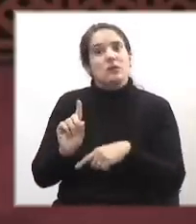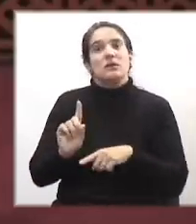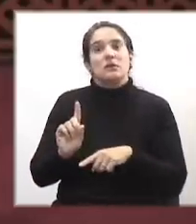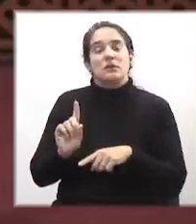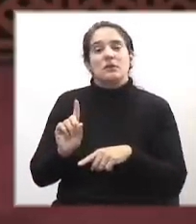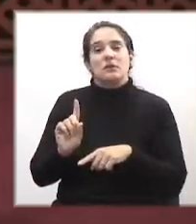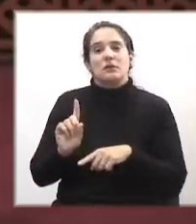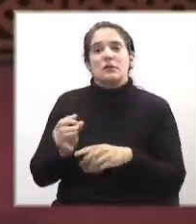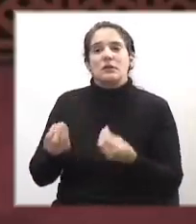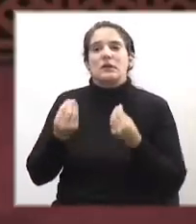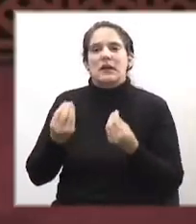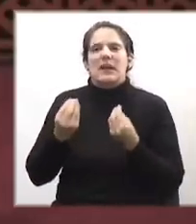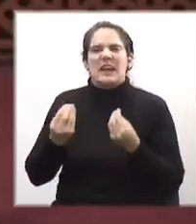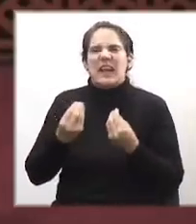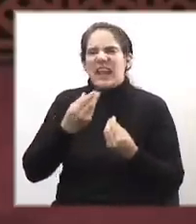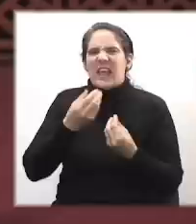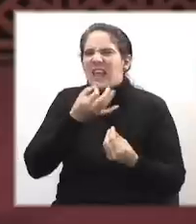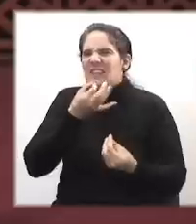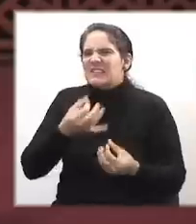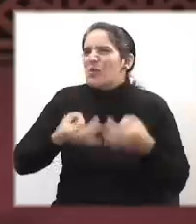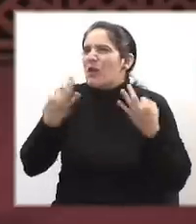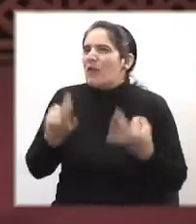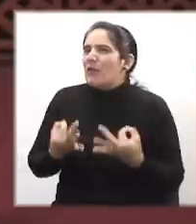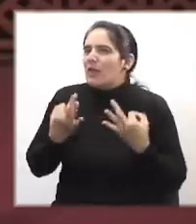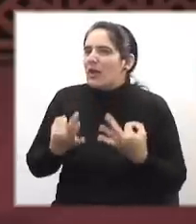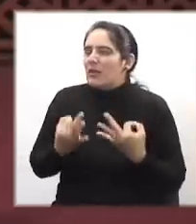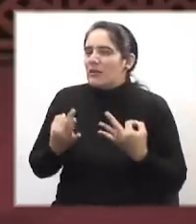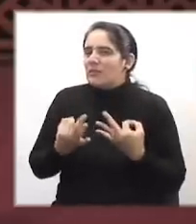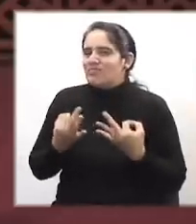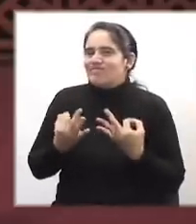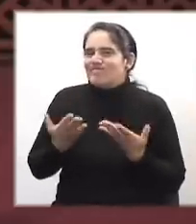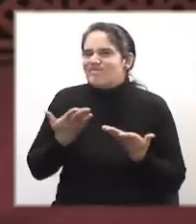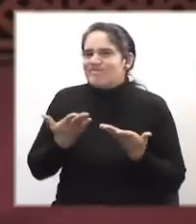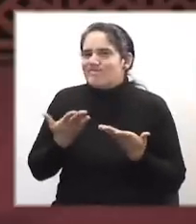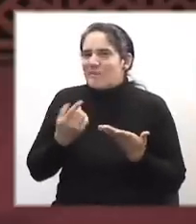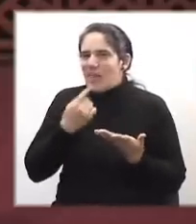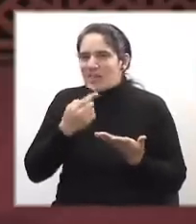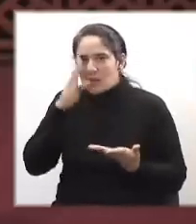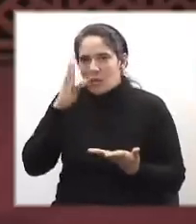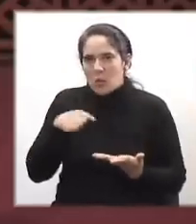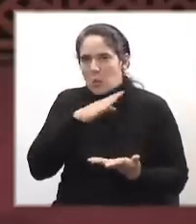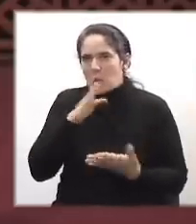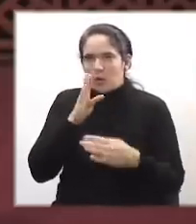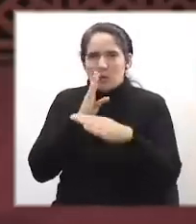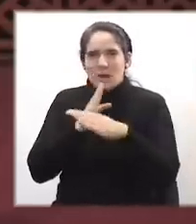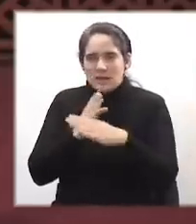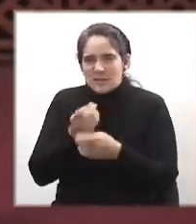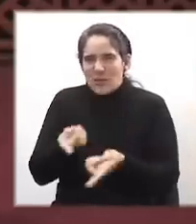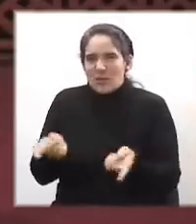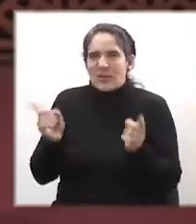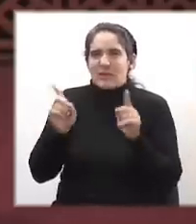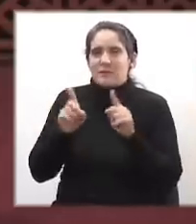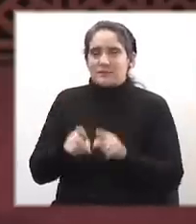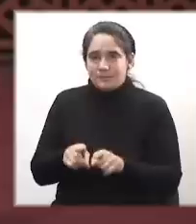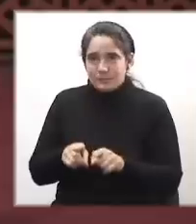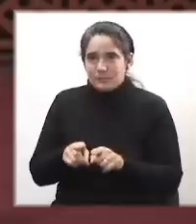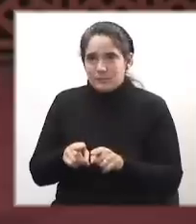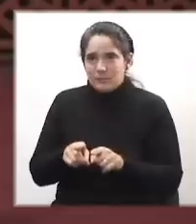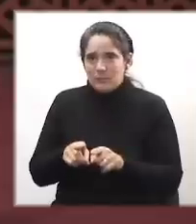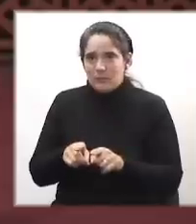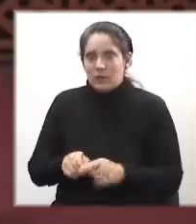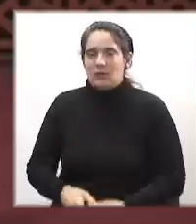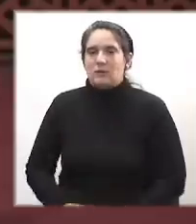¿Qué tan sincero es eso de no repetir el triste y duro camino ya